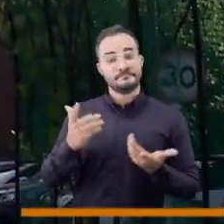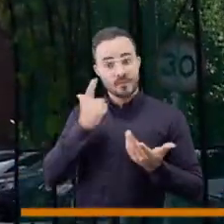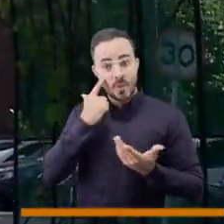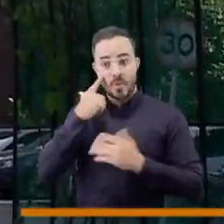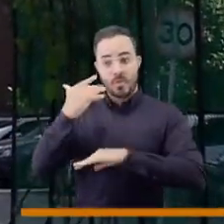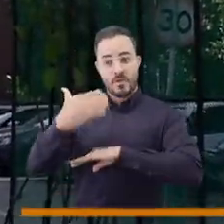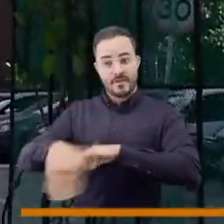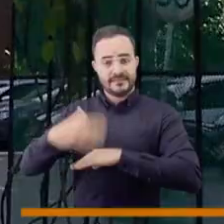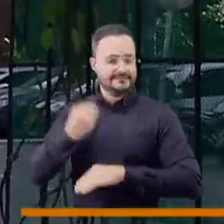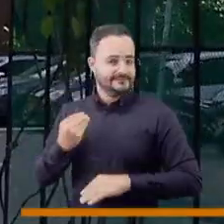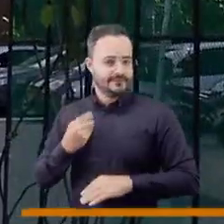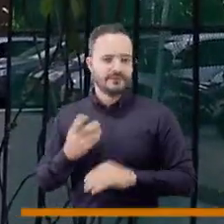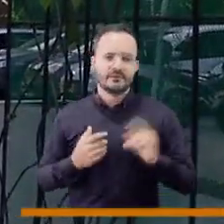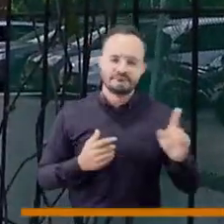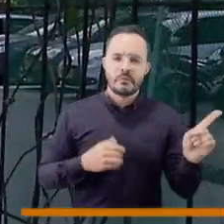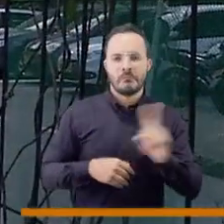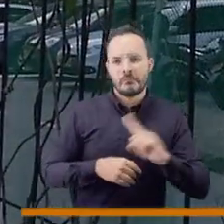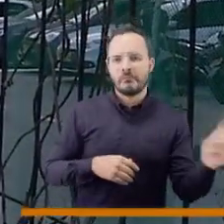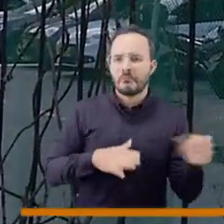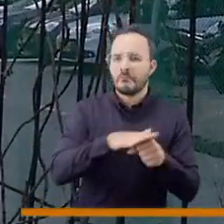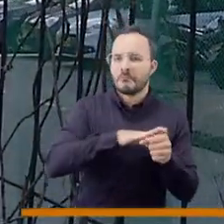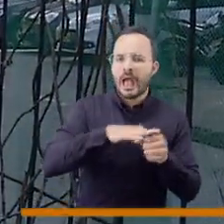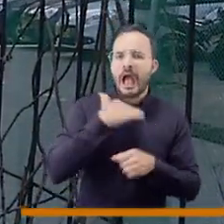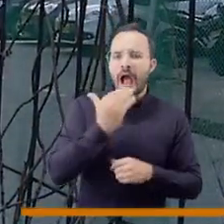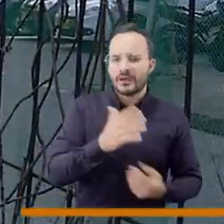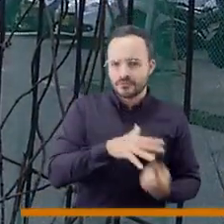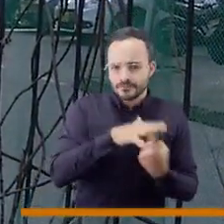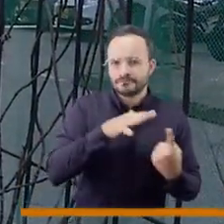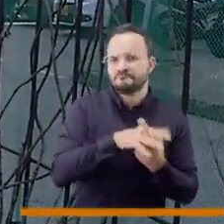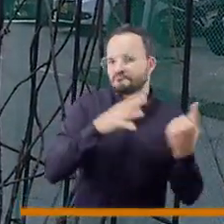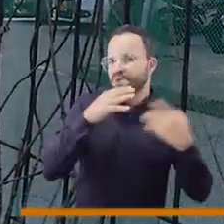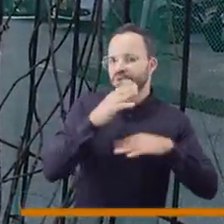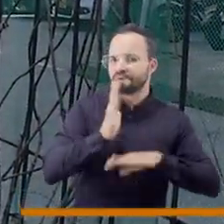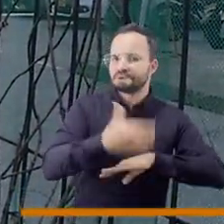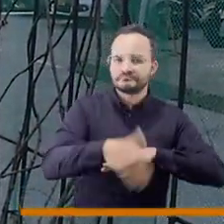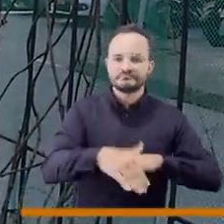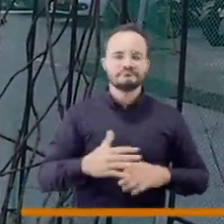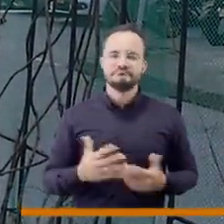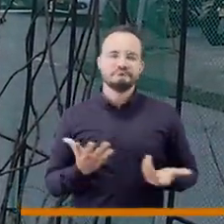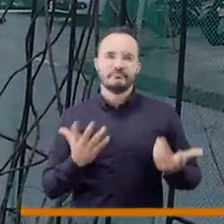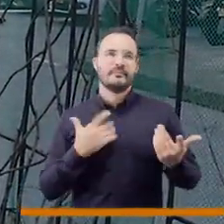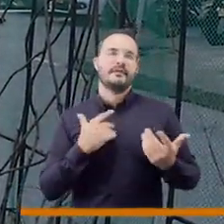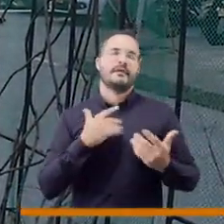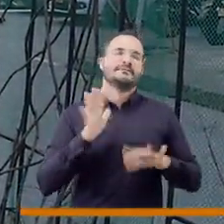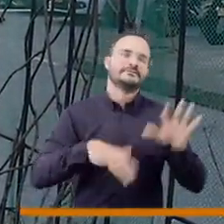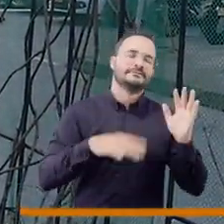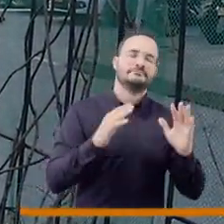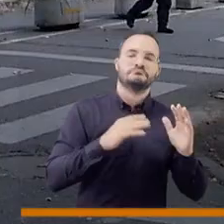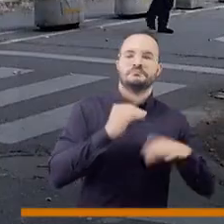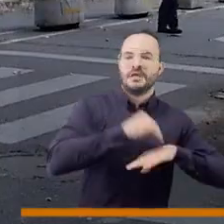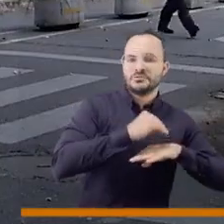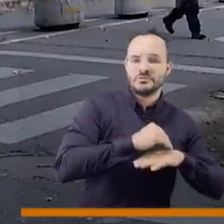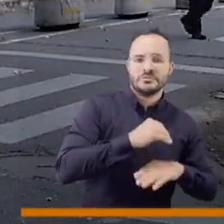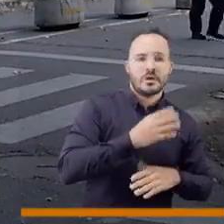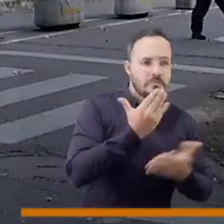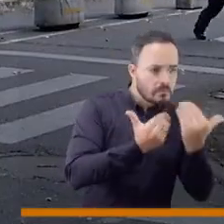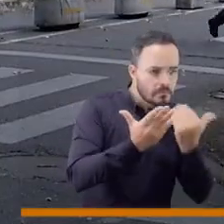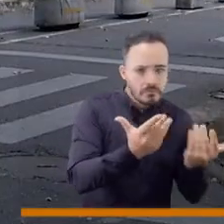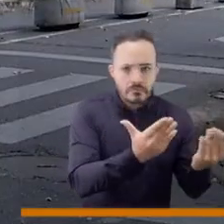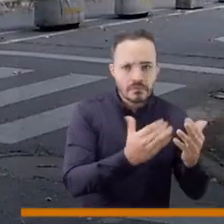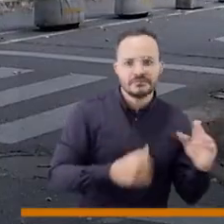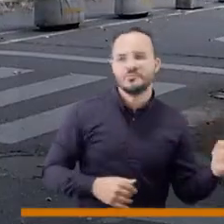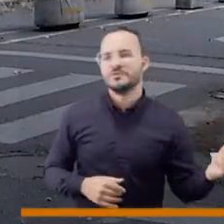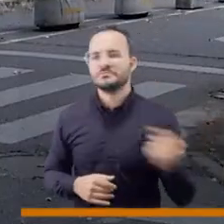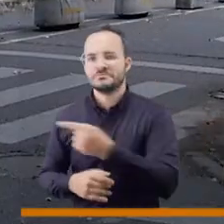reales, porque el habitante de calle y el habitante en calle cambia mucho. El va a Bello en la